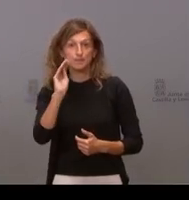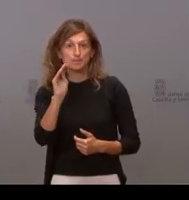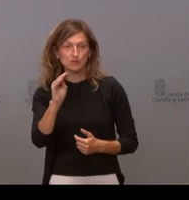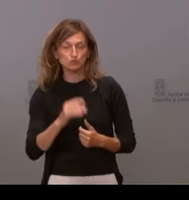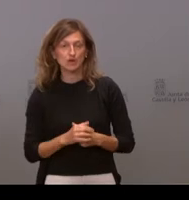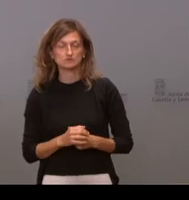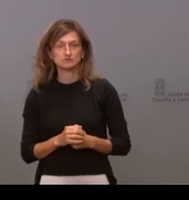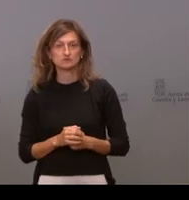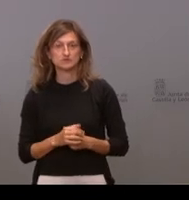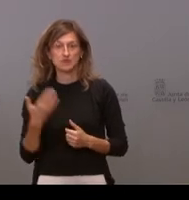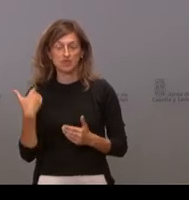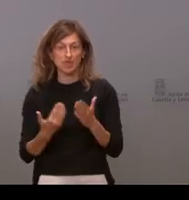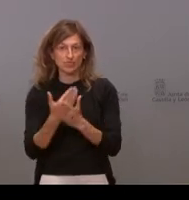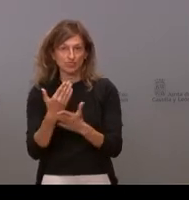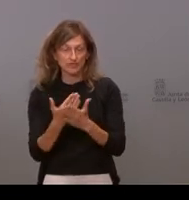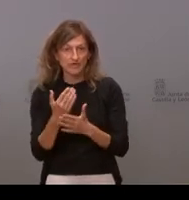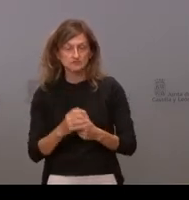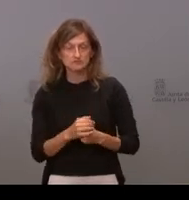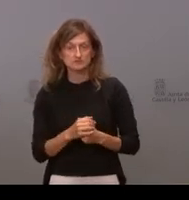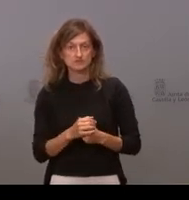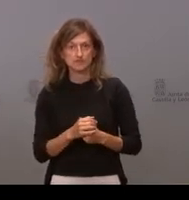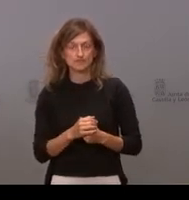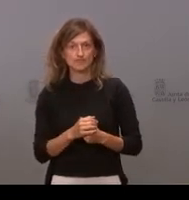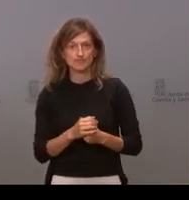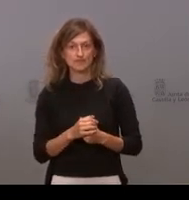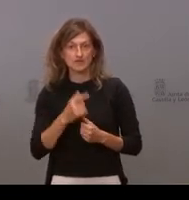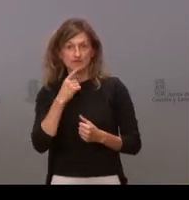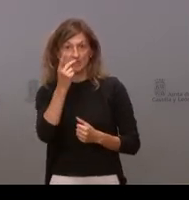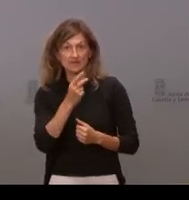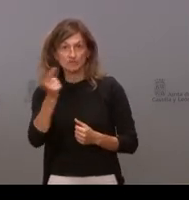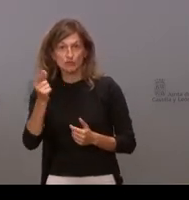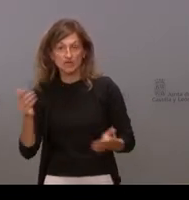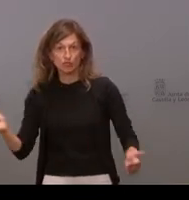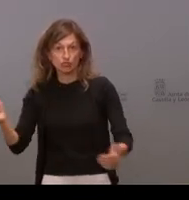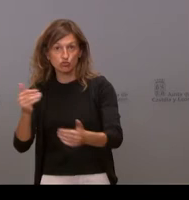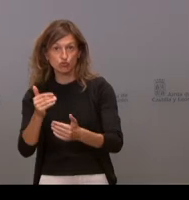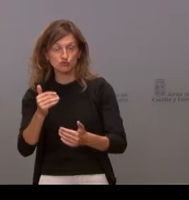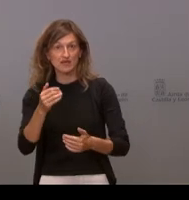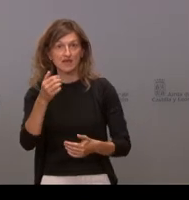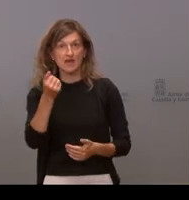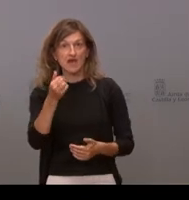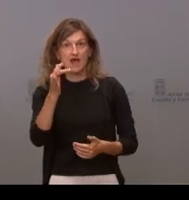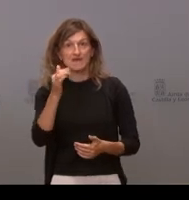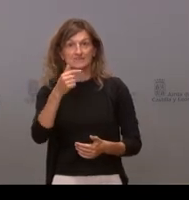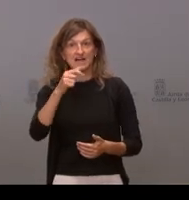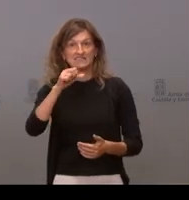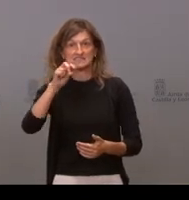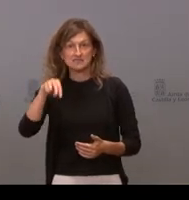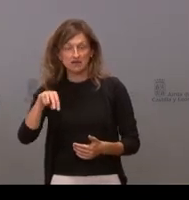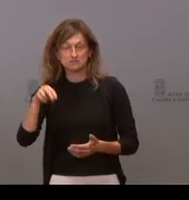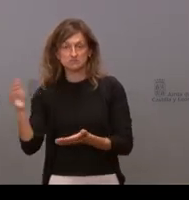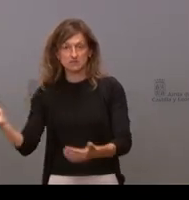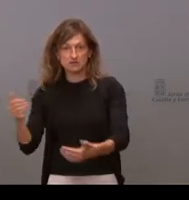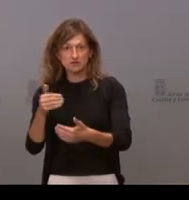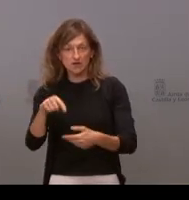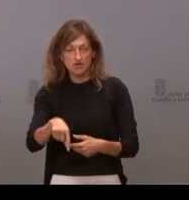se ha hablado estos días del ofrecimiento para acoger refugiados de procedentes de Afganistán no sé si han tenido alguna novedad del gobierno de cómo